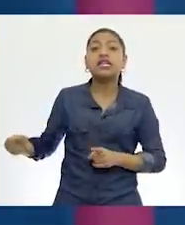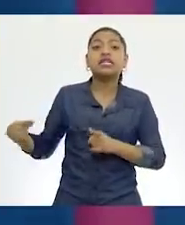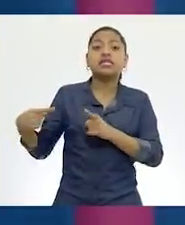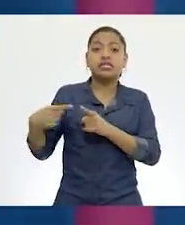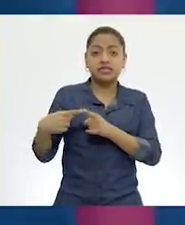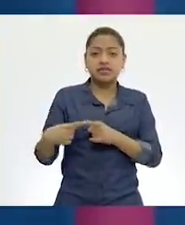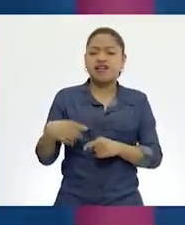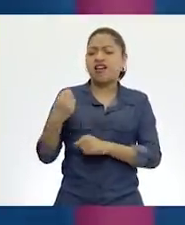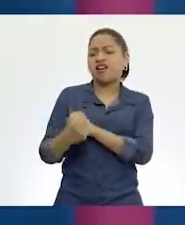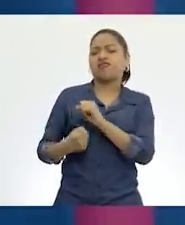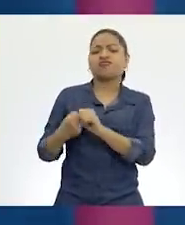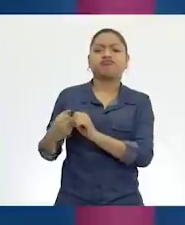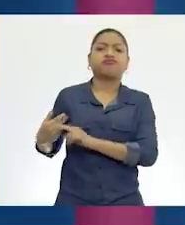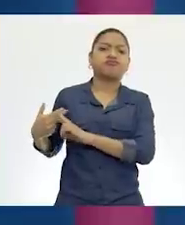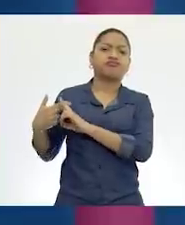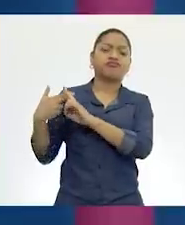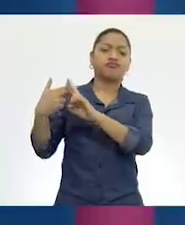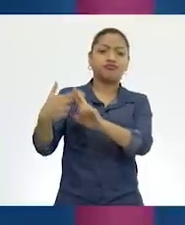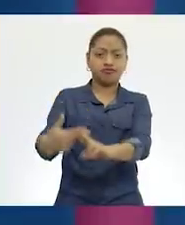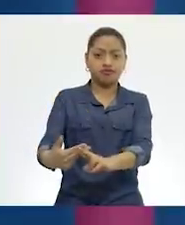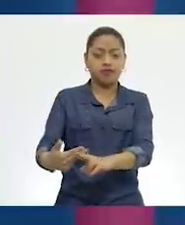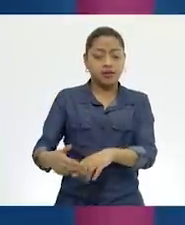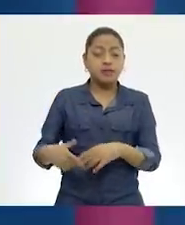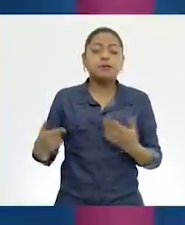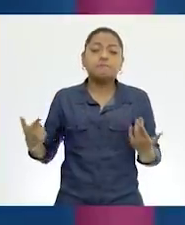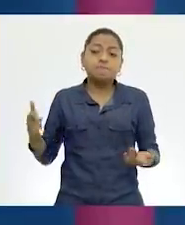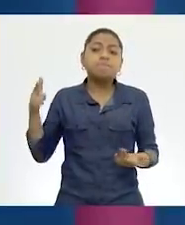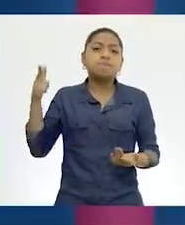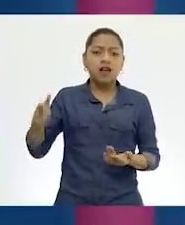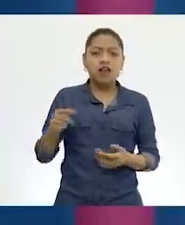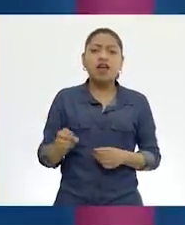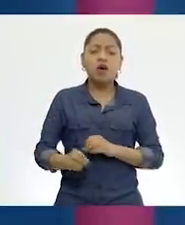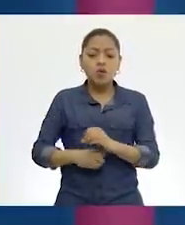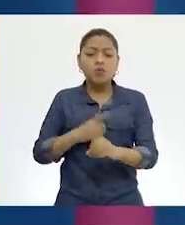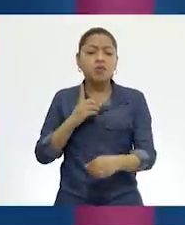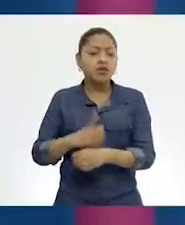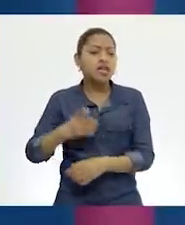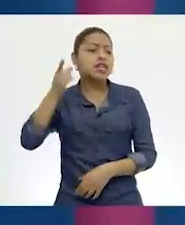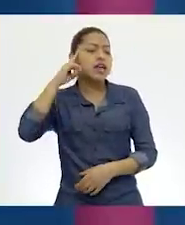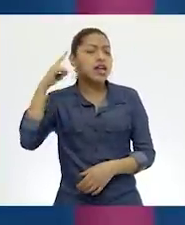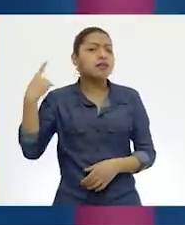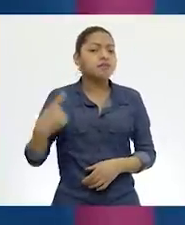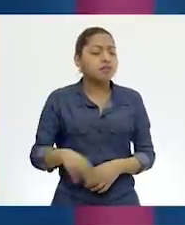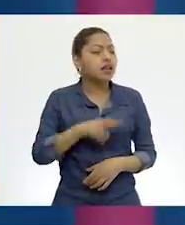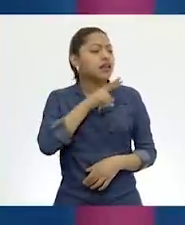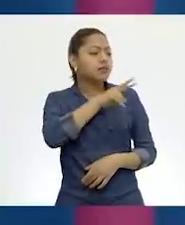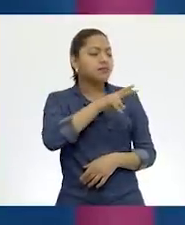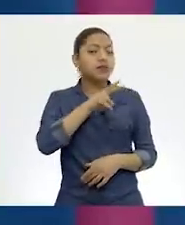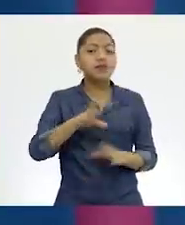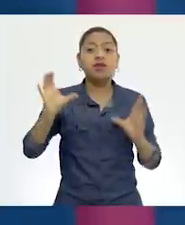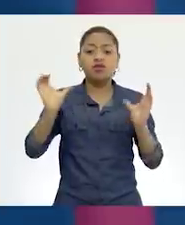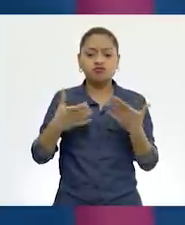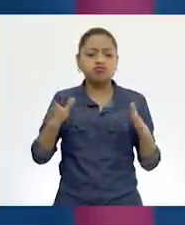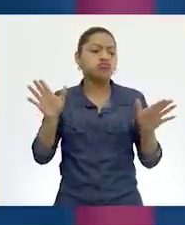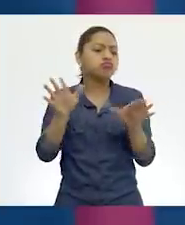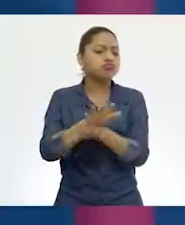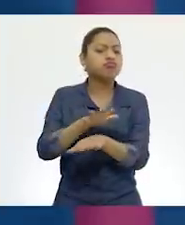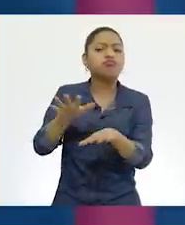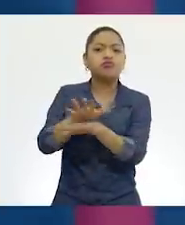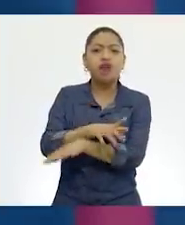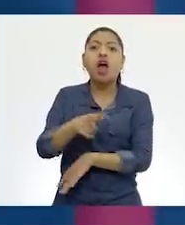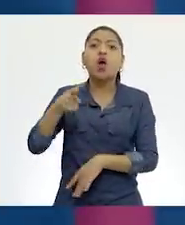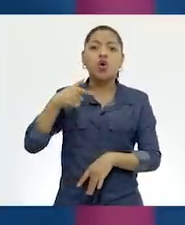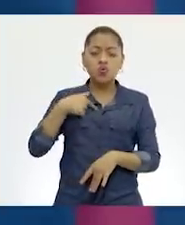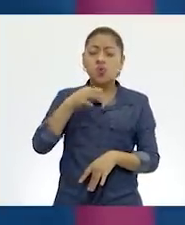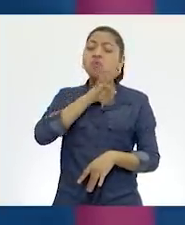lleva muchos años ahí, entonces esta persona ha tenido la oportunidad de ver cómo se ha ido transformando la colonia, entonces creo que